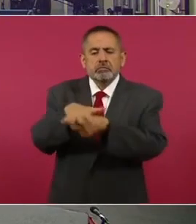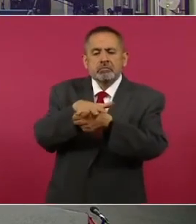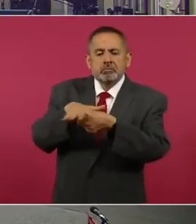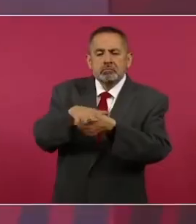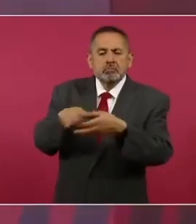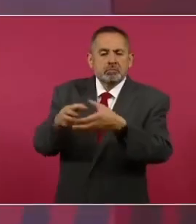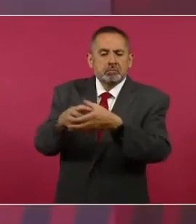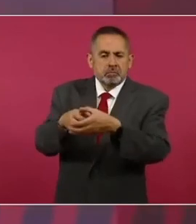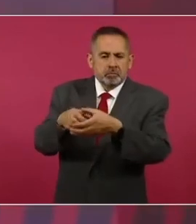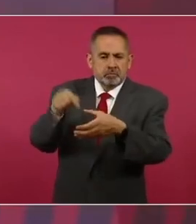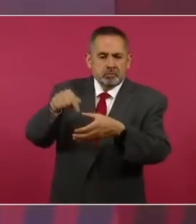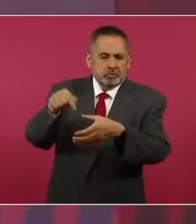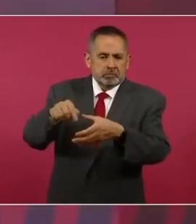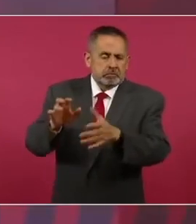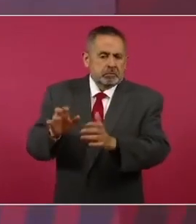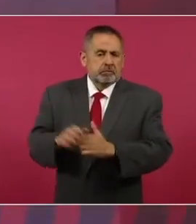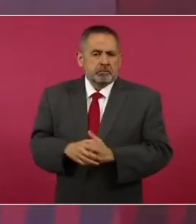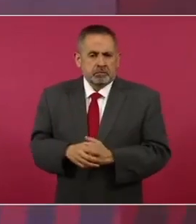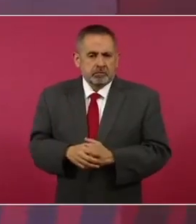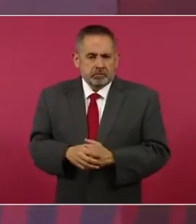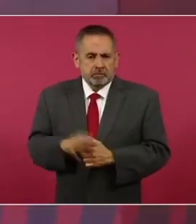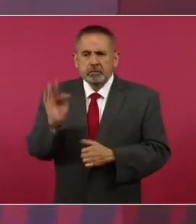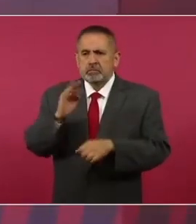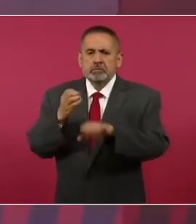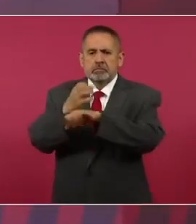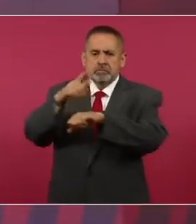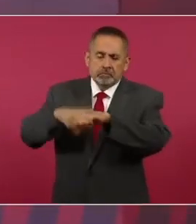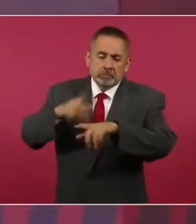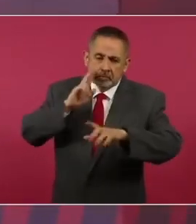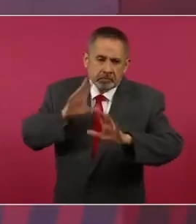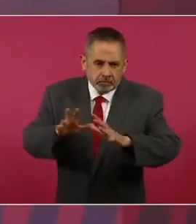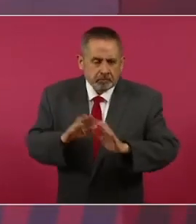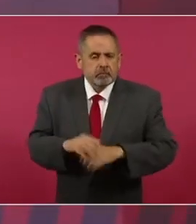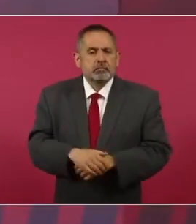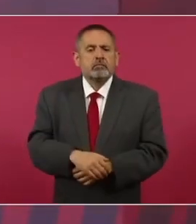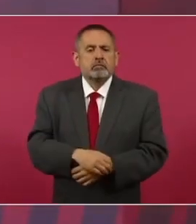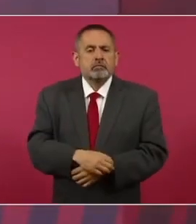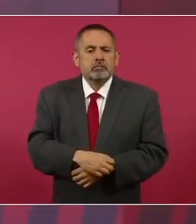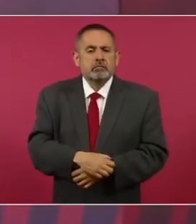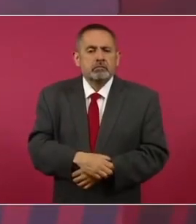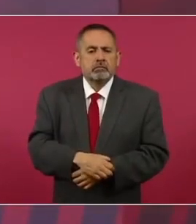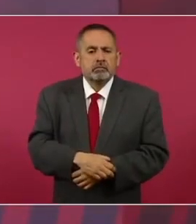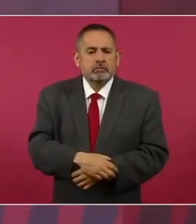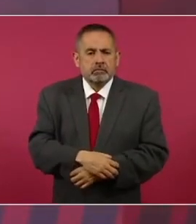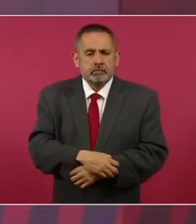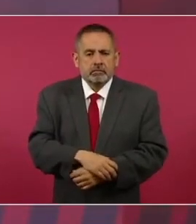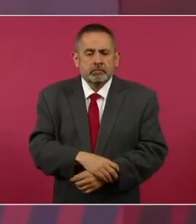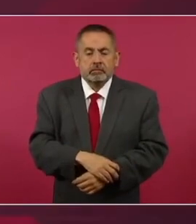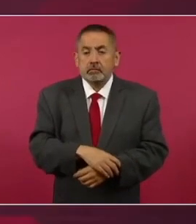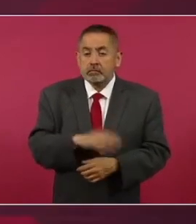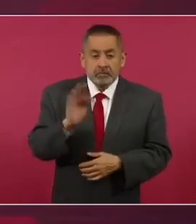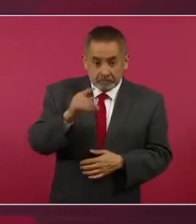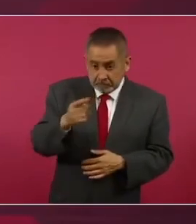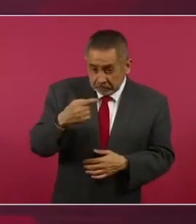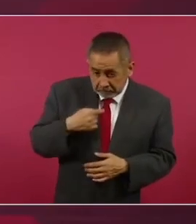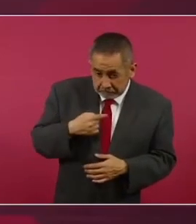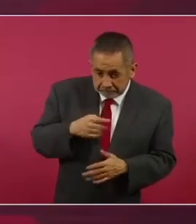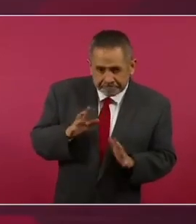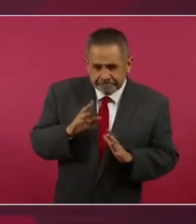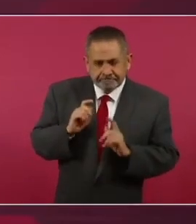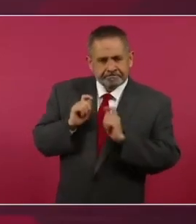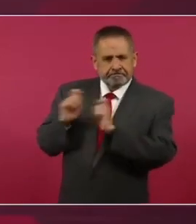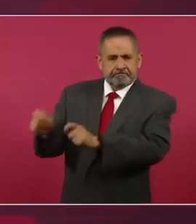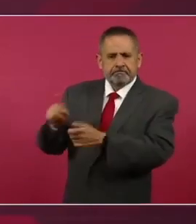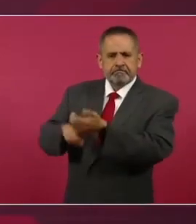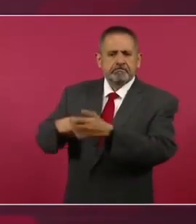estatal. Y yo ahí remito a la